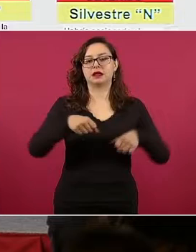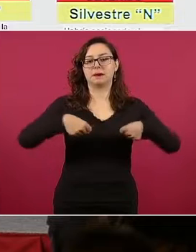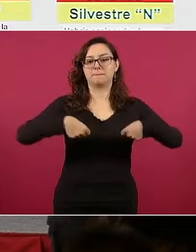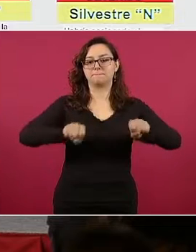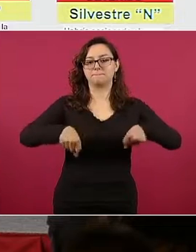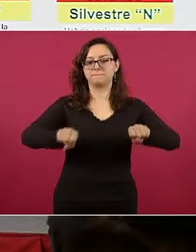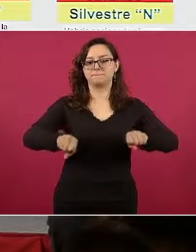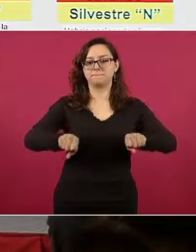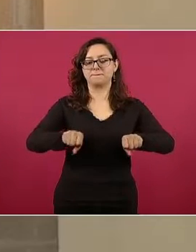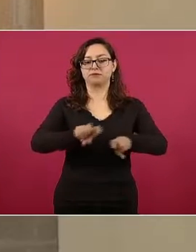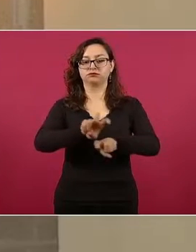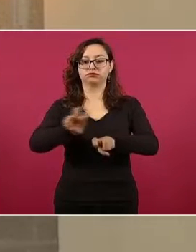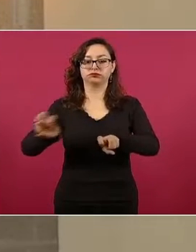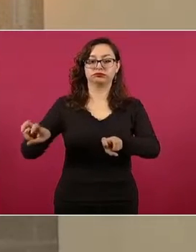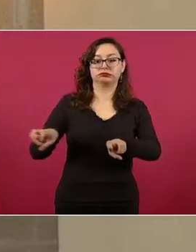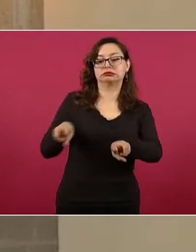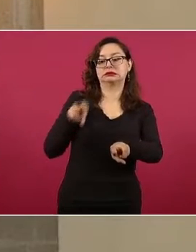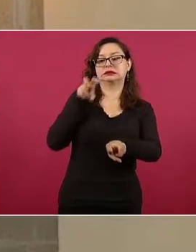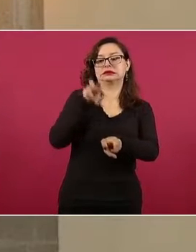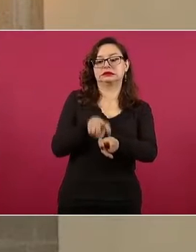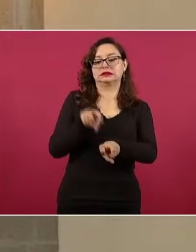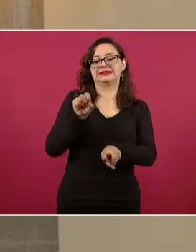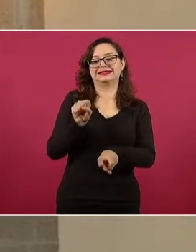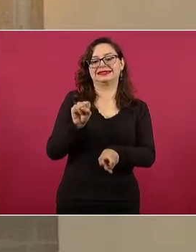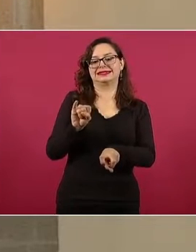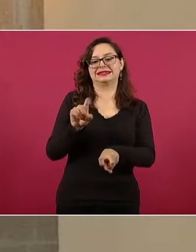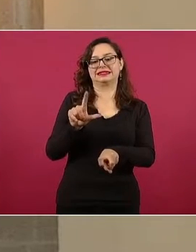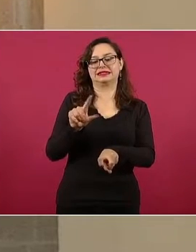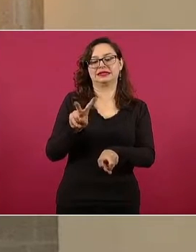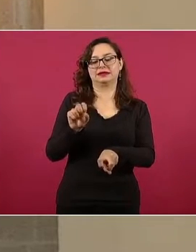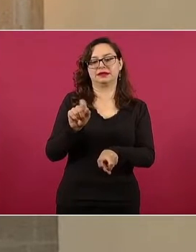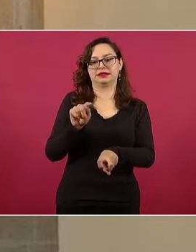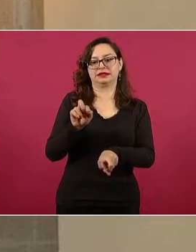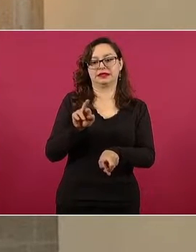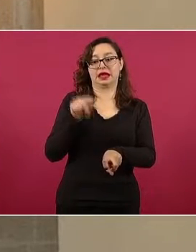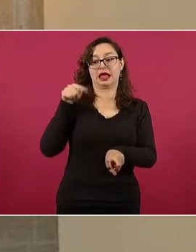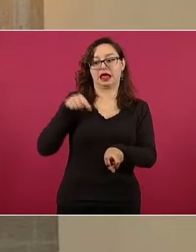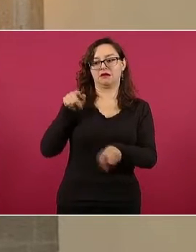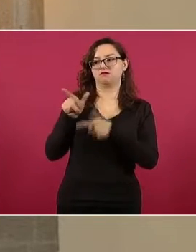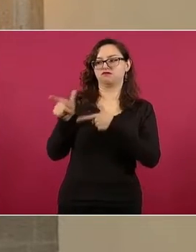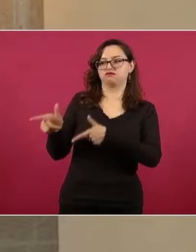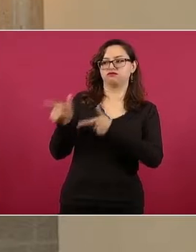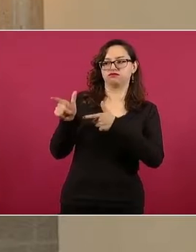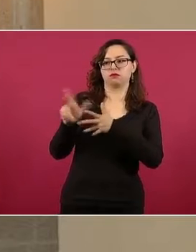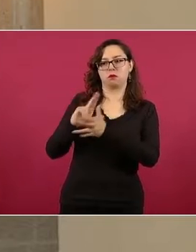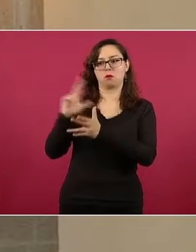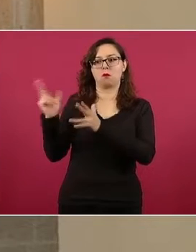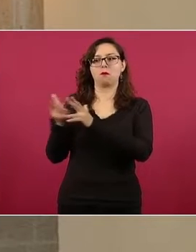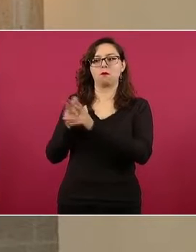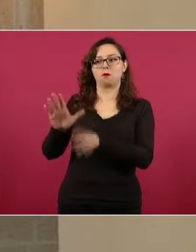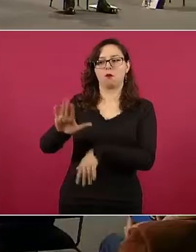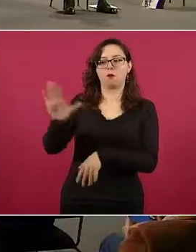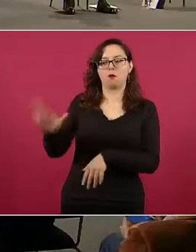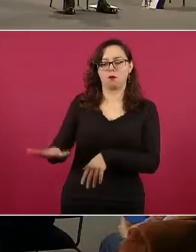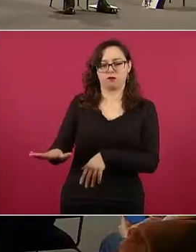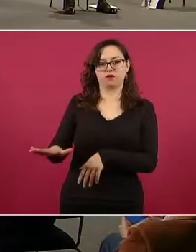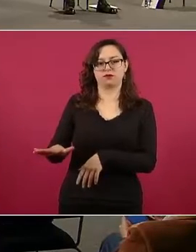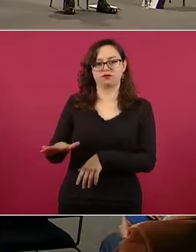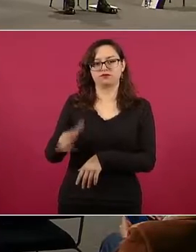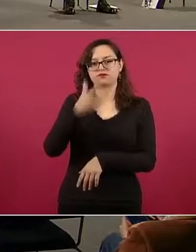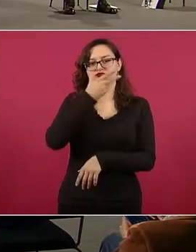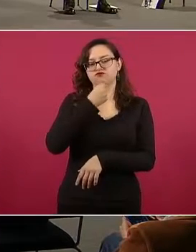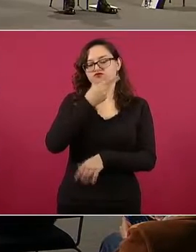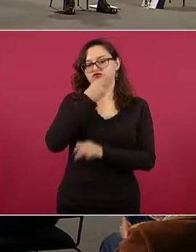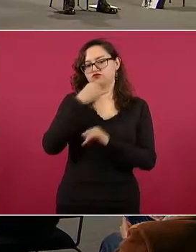accionó el arma que le causó la muerte a Cecilia Monzón. Este fue el autor de los disparos,